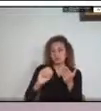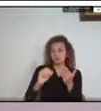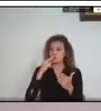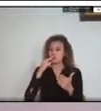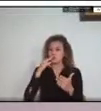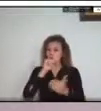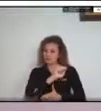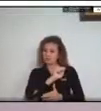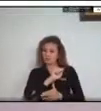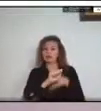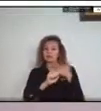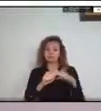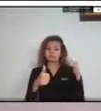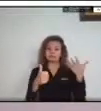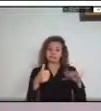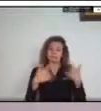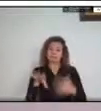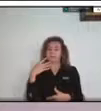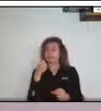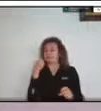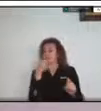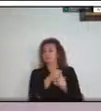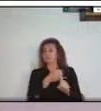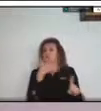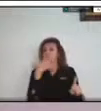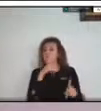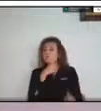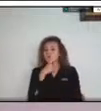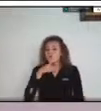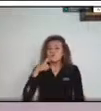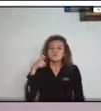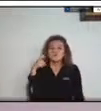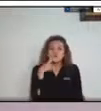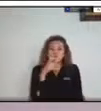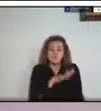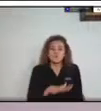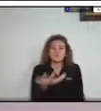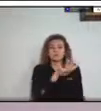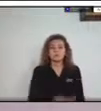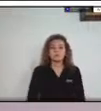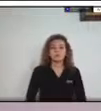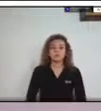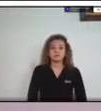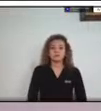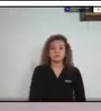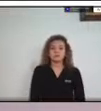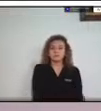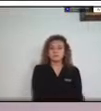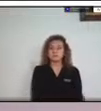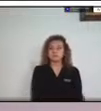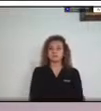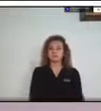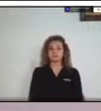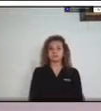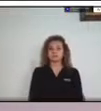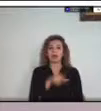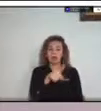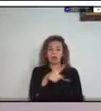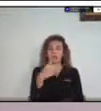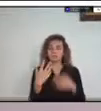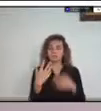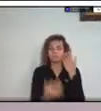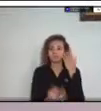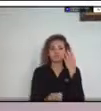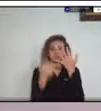por la sequía. También en el Piedemonte se presentan frecuentes incendios de cobertura vegetal que afectan los